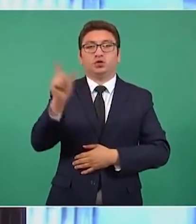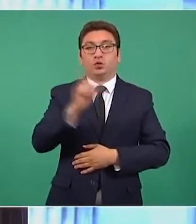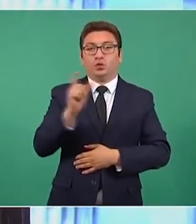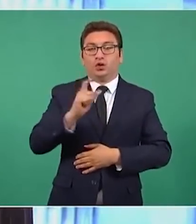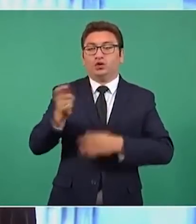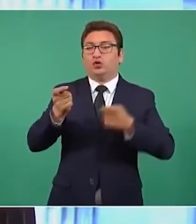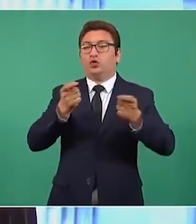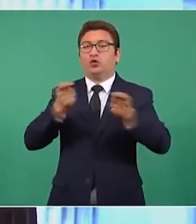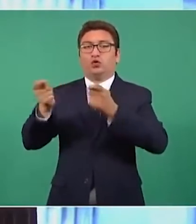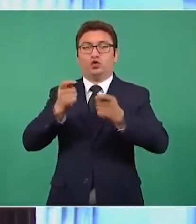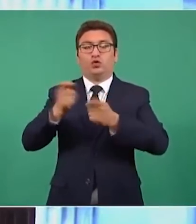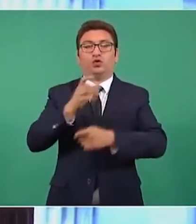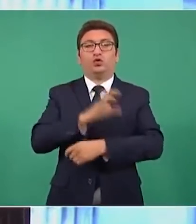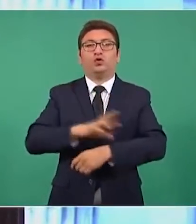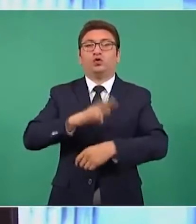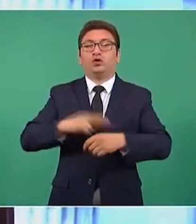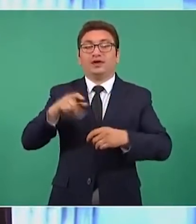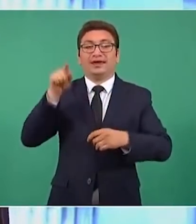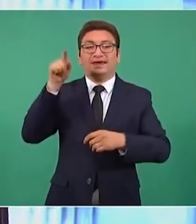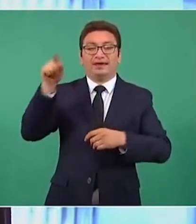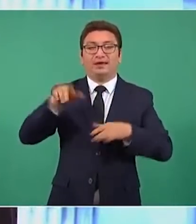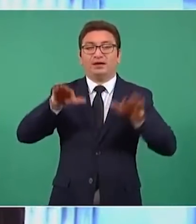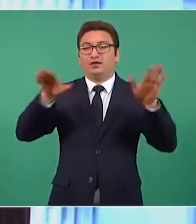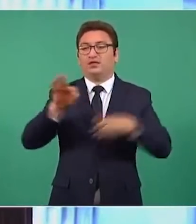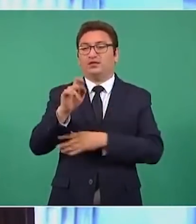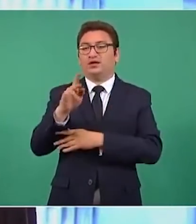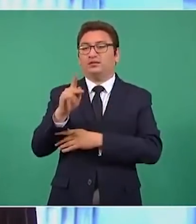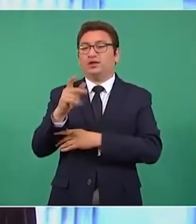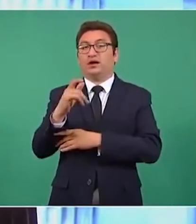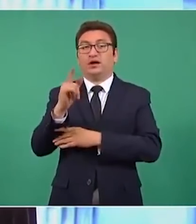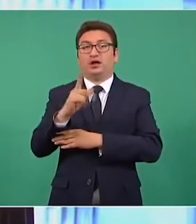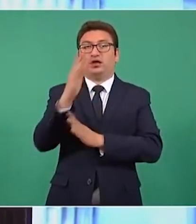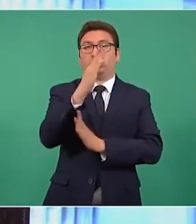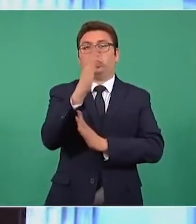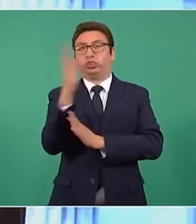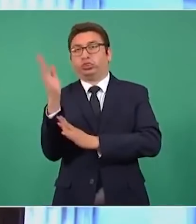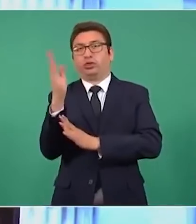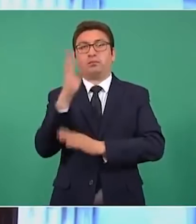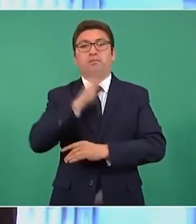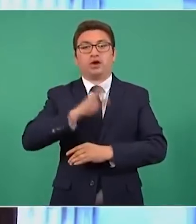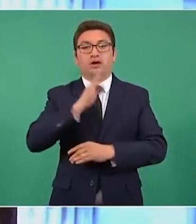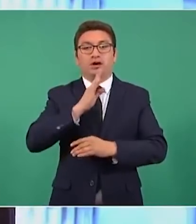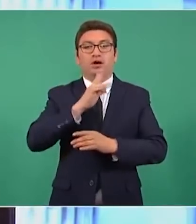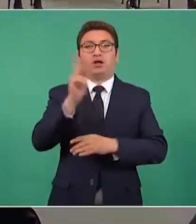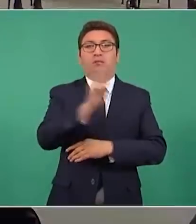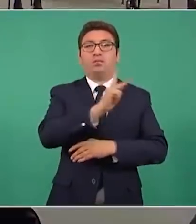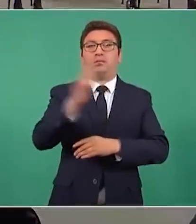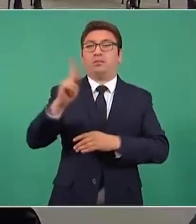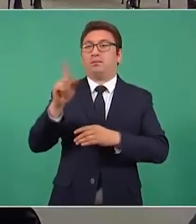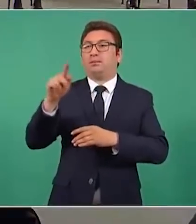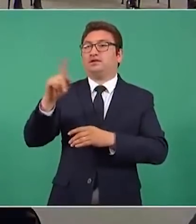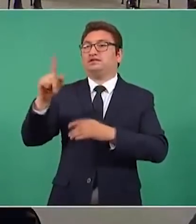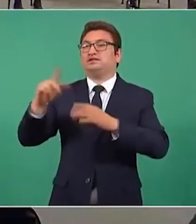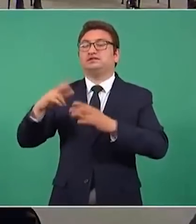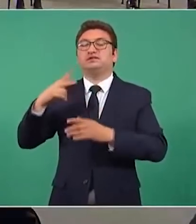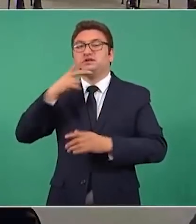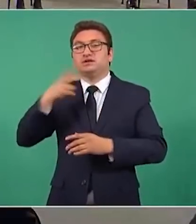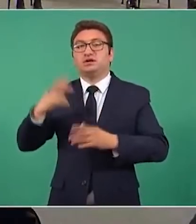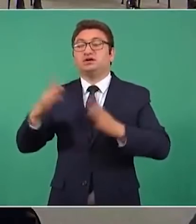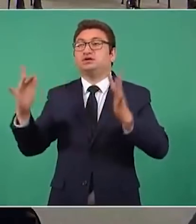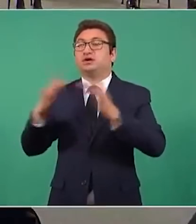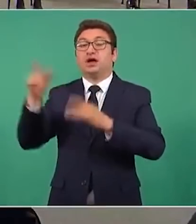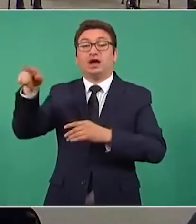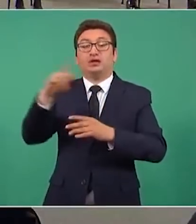control del aeropuerto Felipe Ángeles está chueca, que está inclinada como la torre de Pisa en Italia. Lo